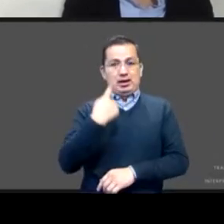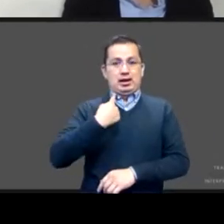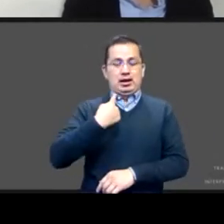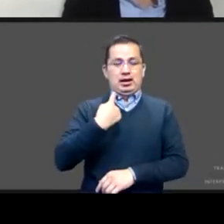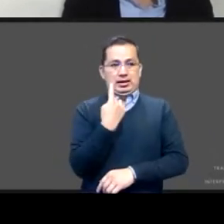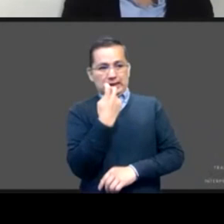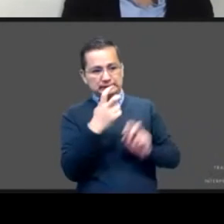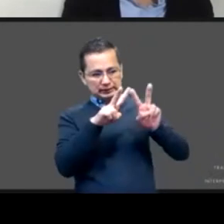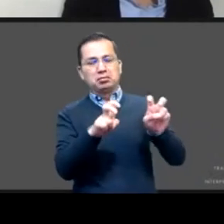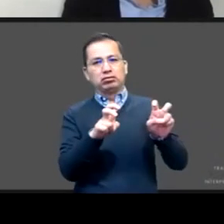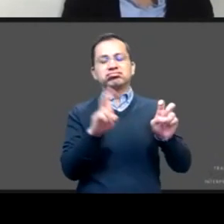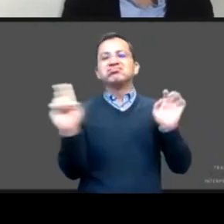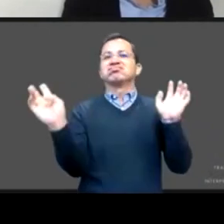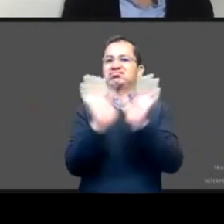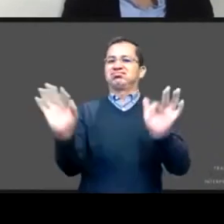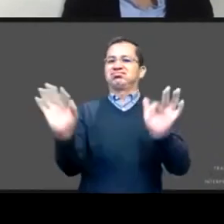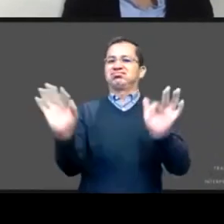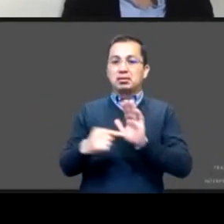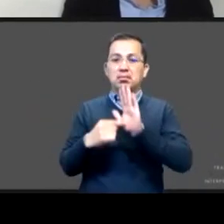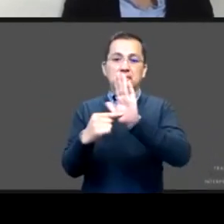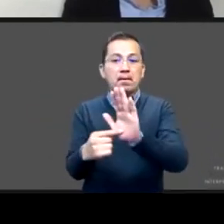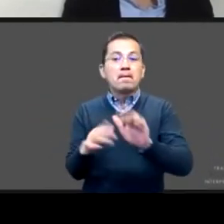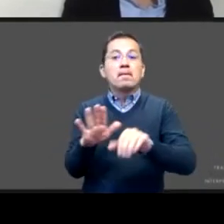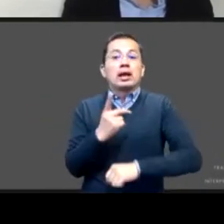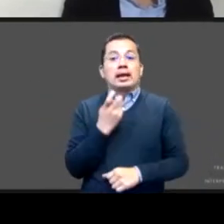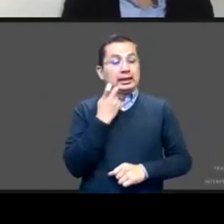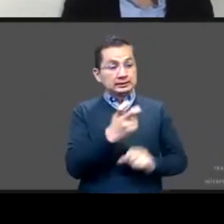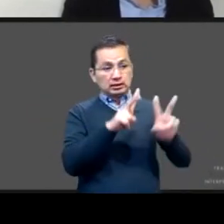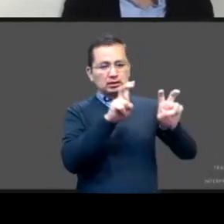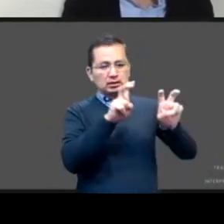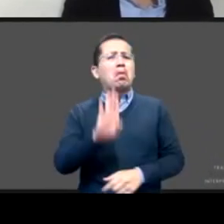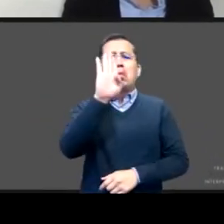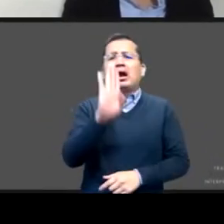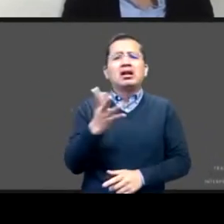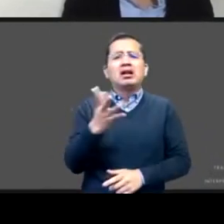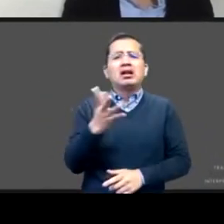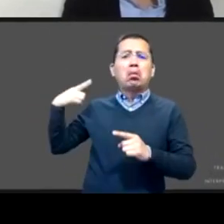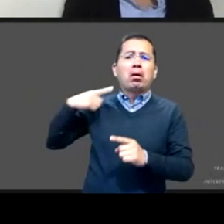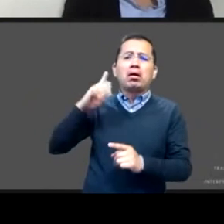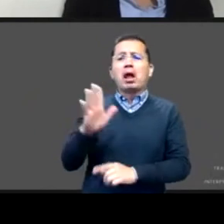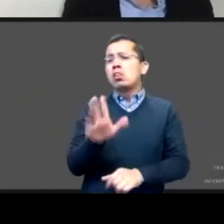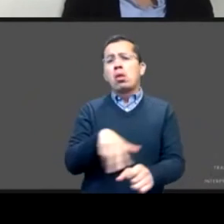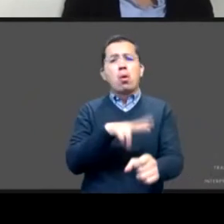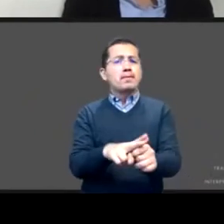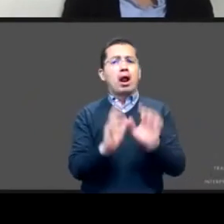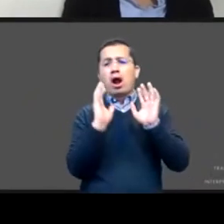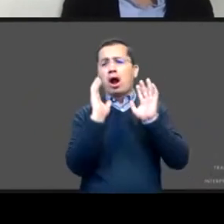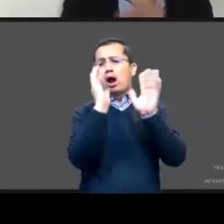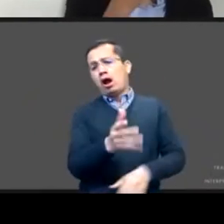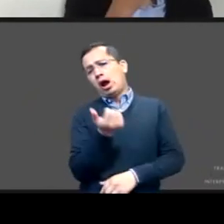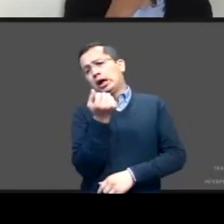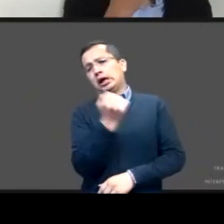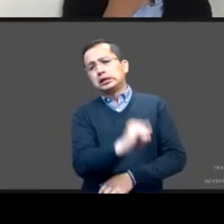fundamental cuando lo tenemos además tan normalizado y en algunos casos romantizado que es el embarazo en